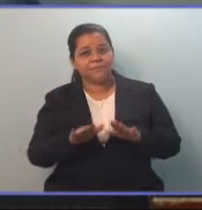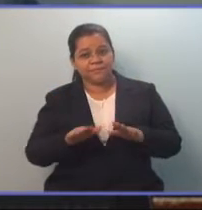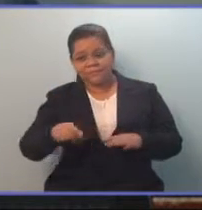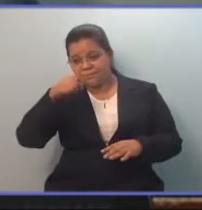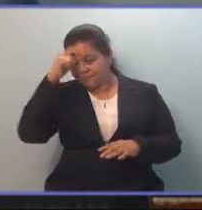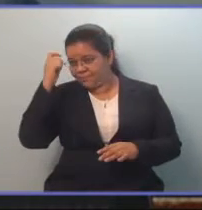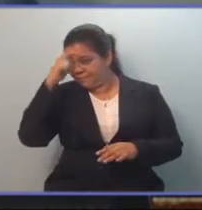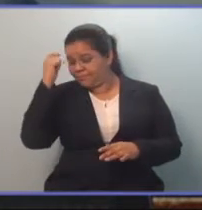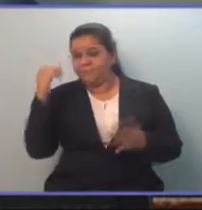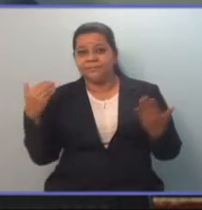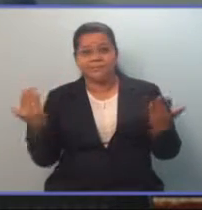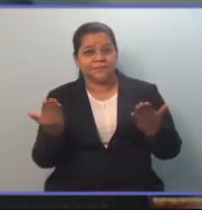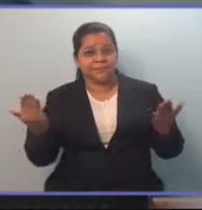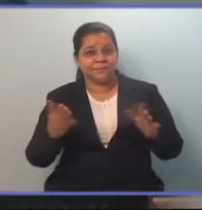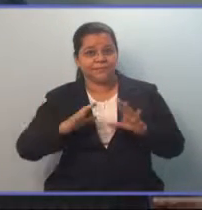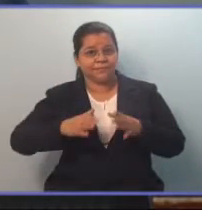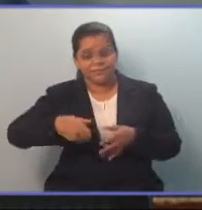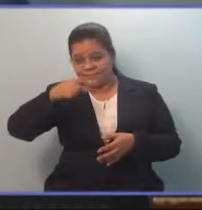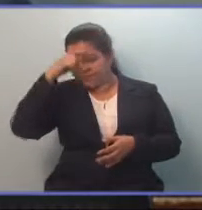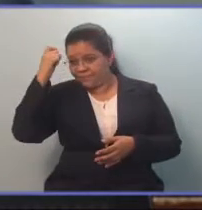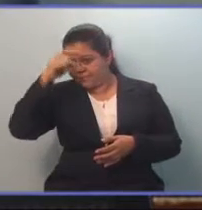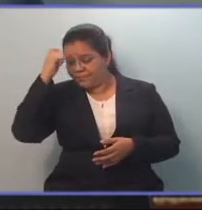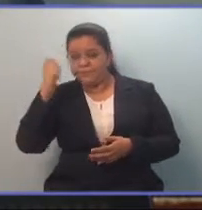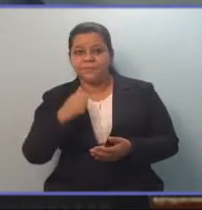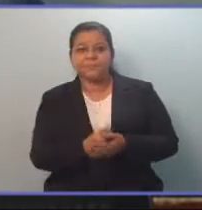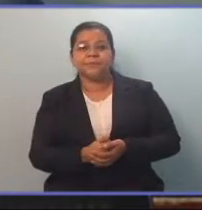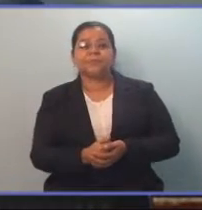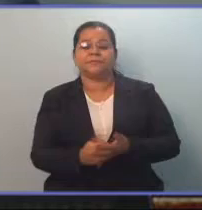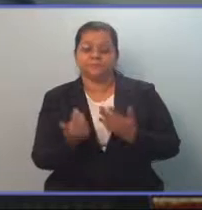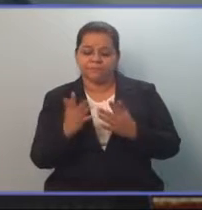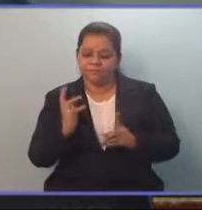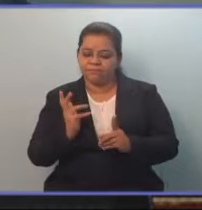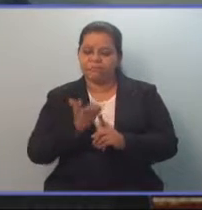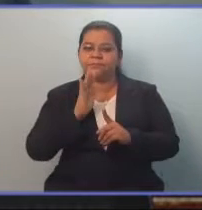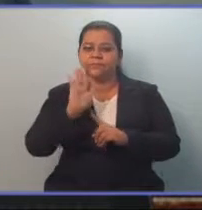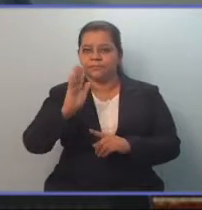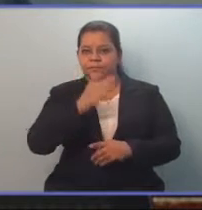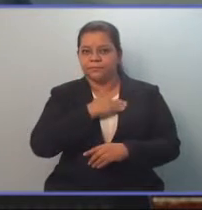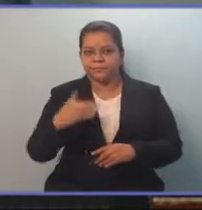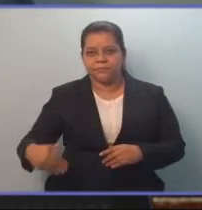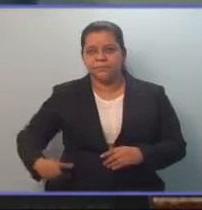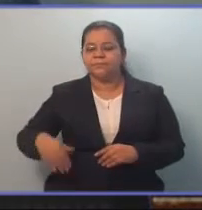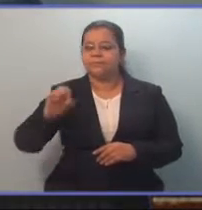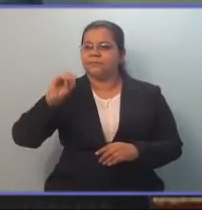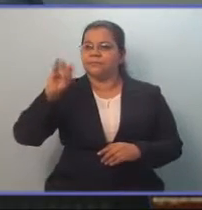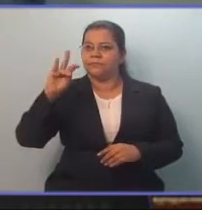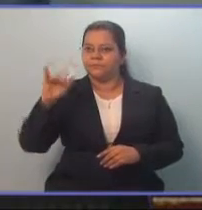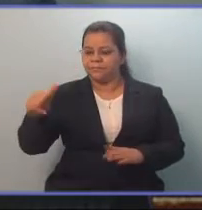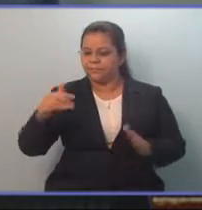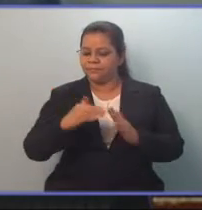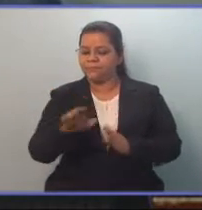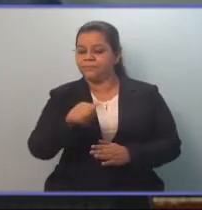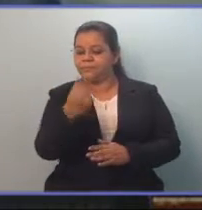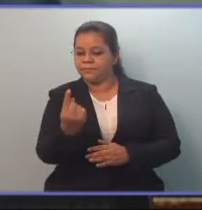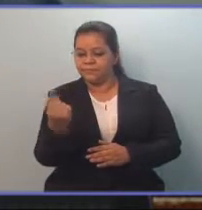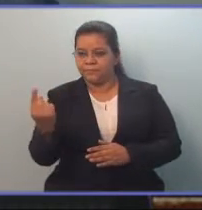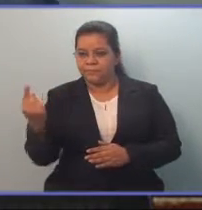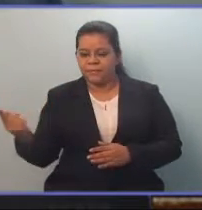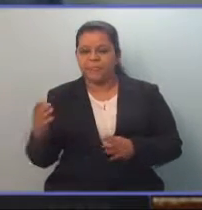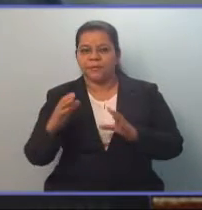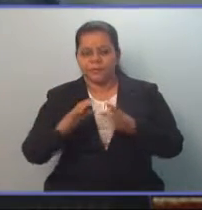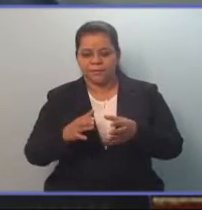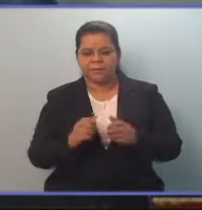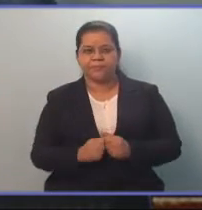realizado la Comisión de Trabajo y Previsión Social, liderada por su Presidenta Silvia Ostorga y los demás miembros de la Comisión.